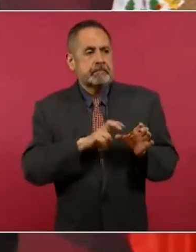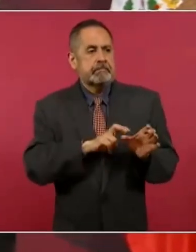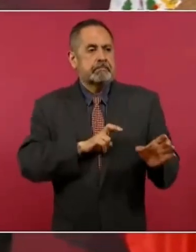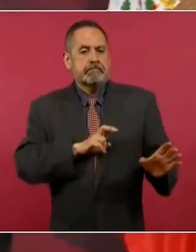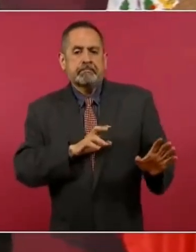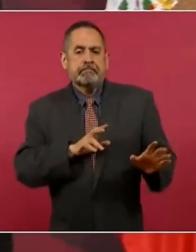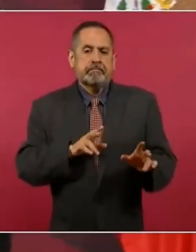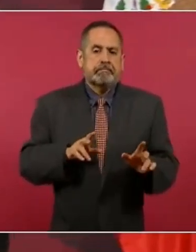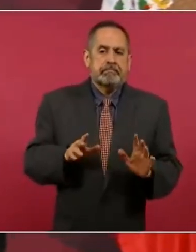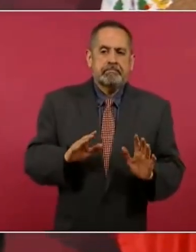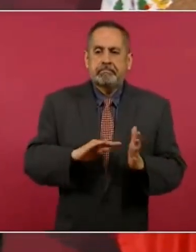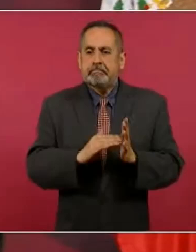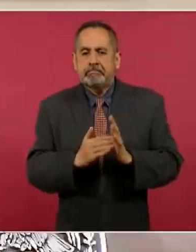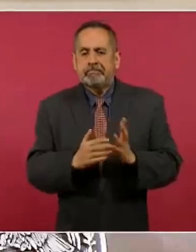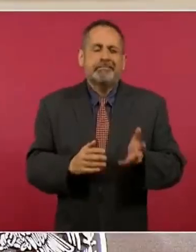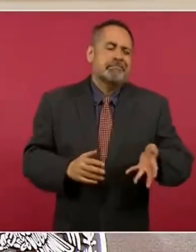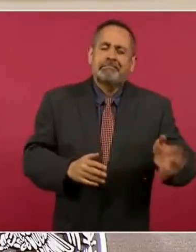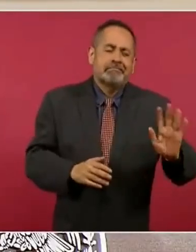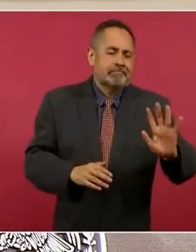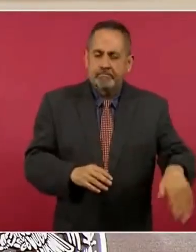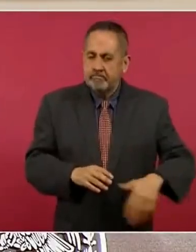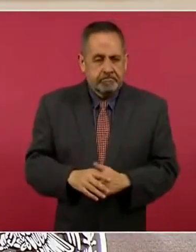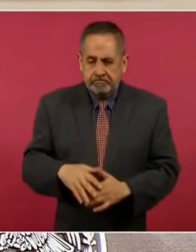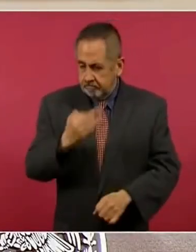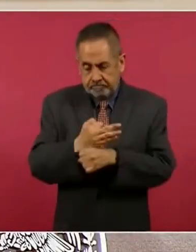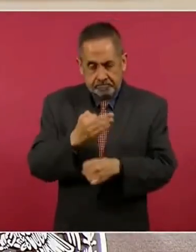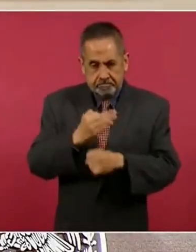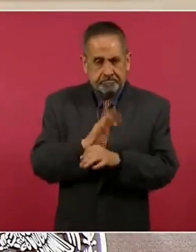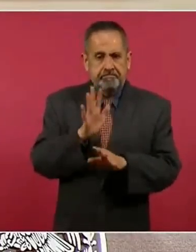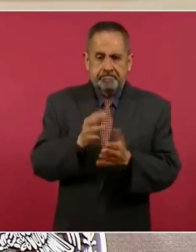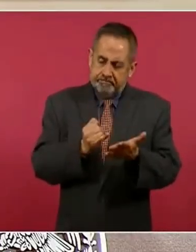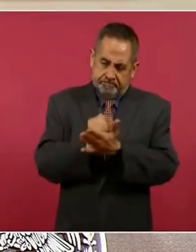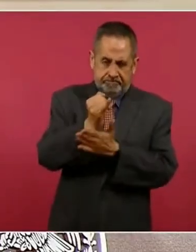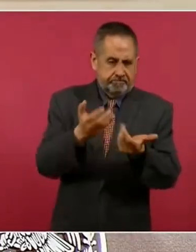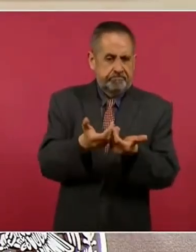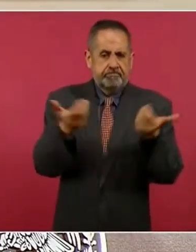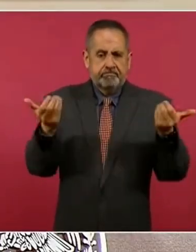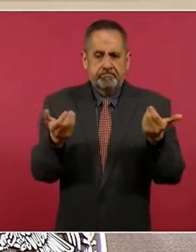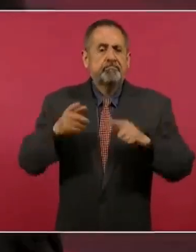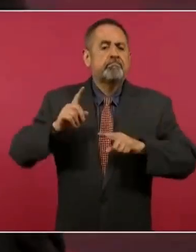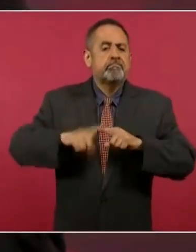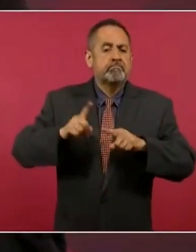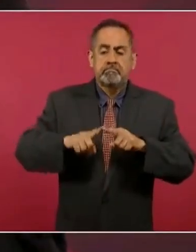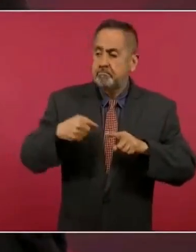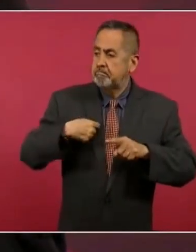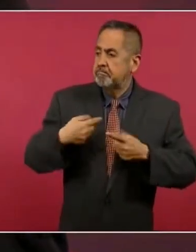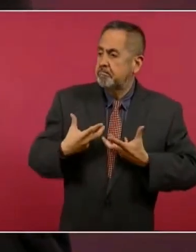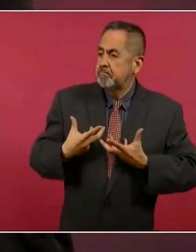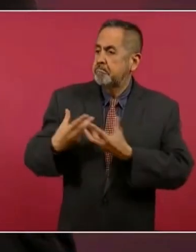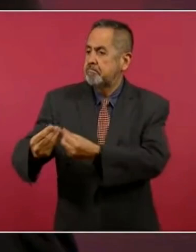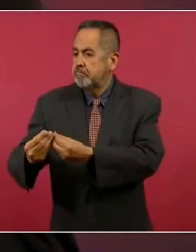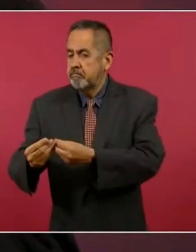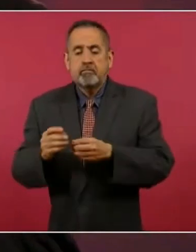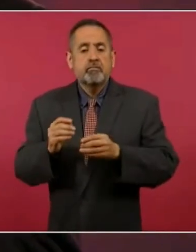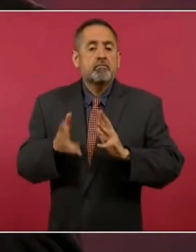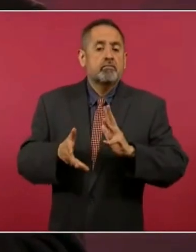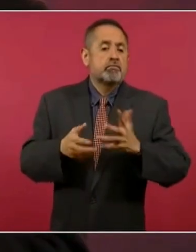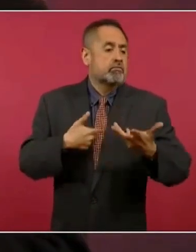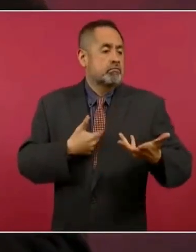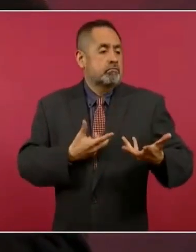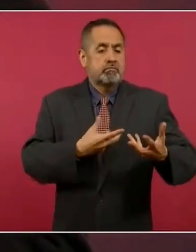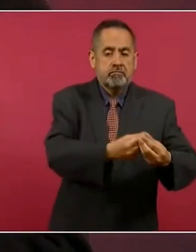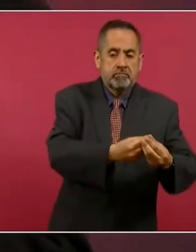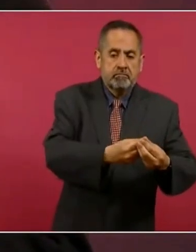Entonces, qué bien que se están dando estas cosas. Les comentaba yo ayer